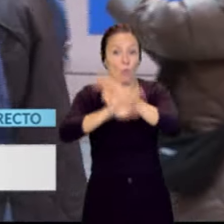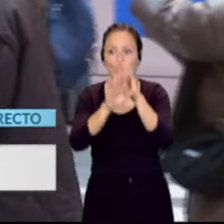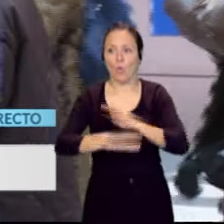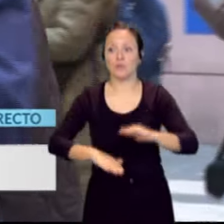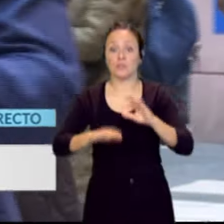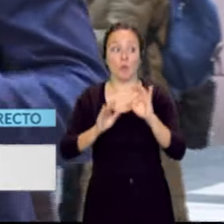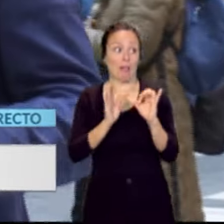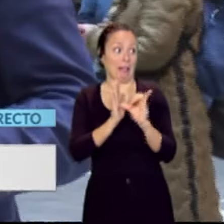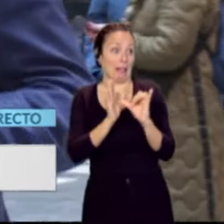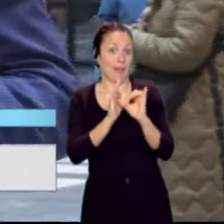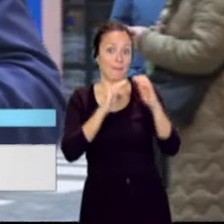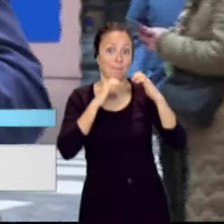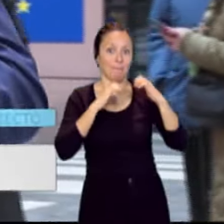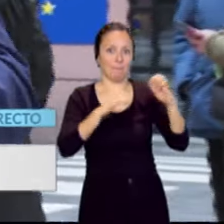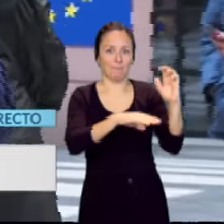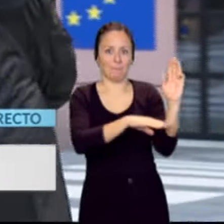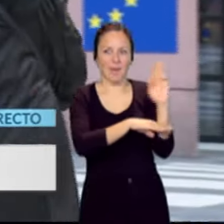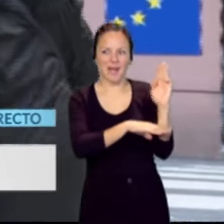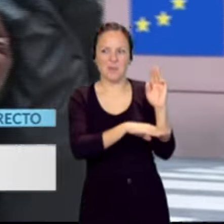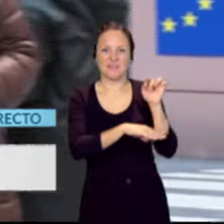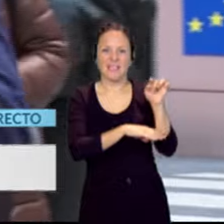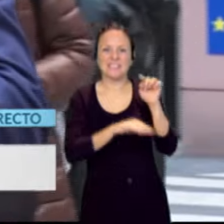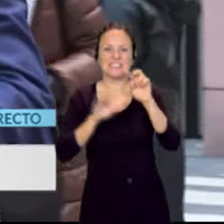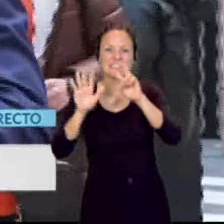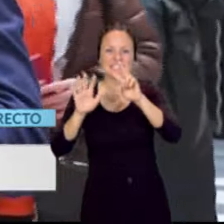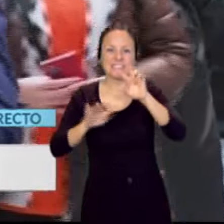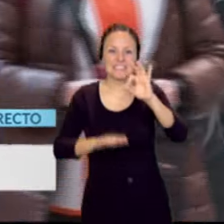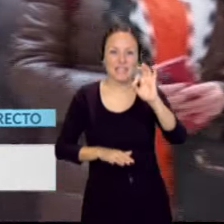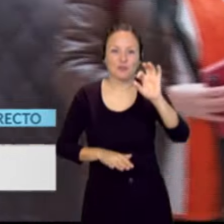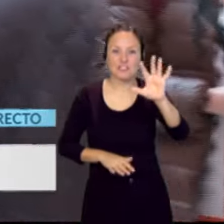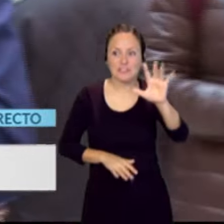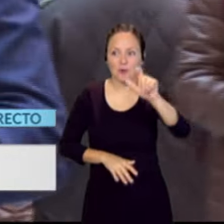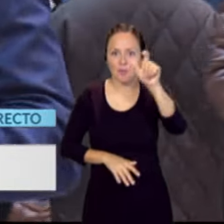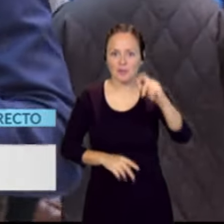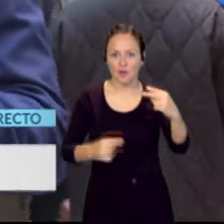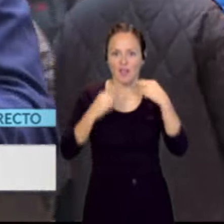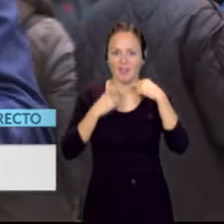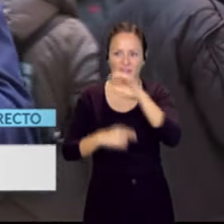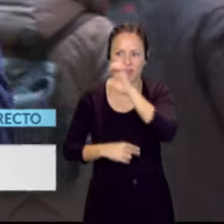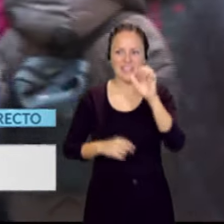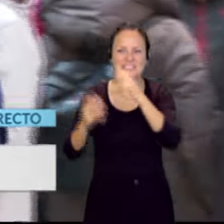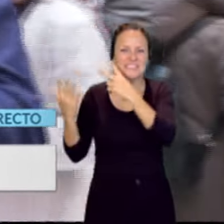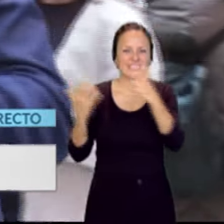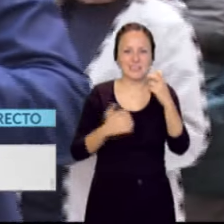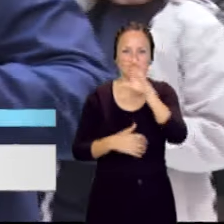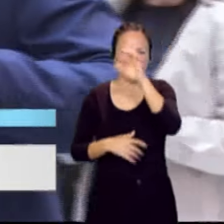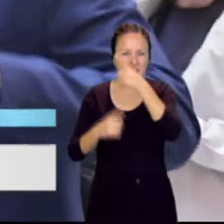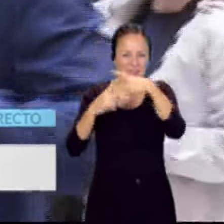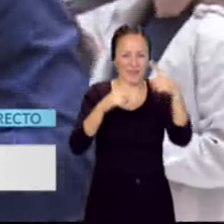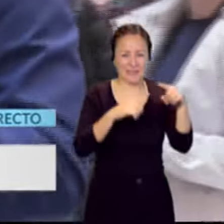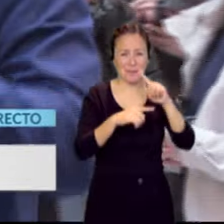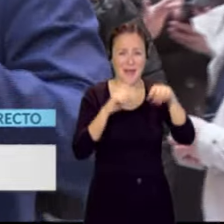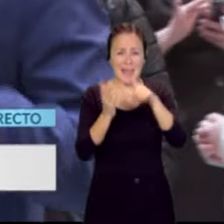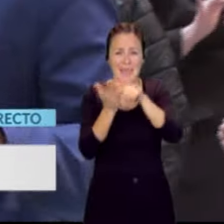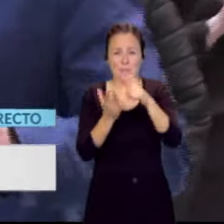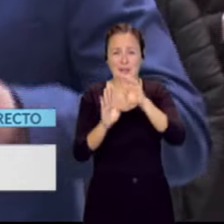de ese gran parlamento en el que tenemos 705 eurodiputados de 27 países distintos, hablan 24 lenguas. Pero